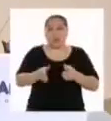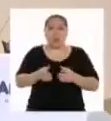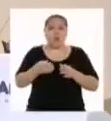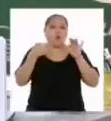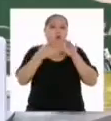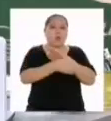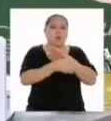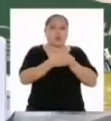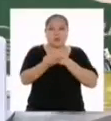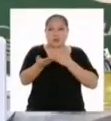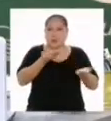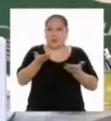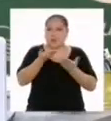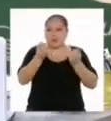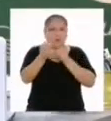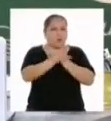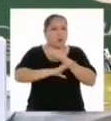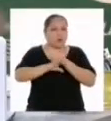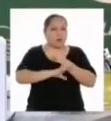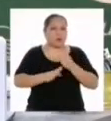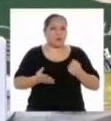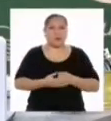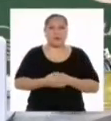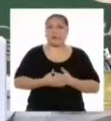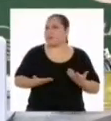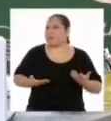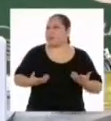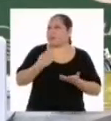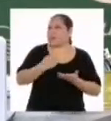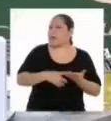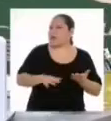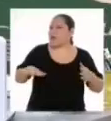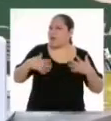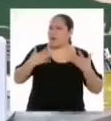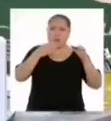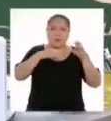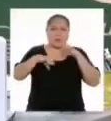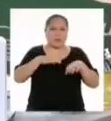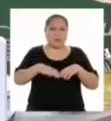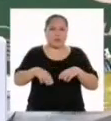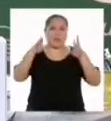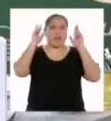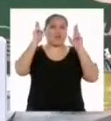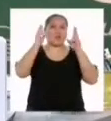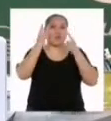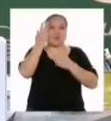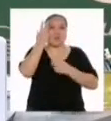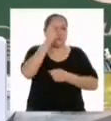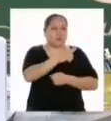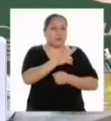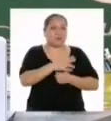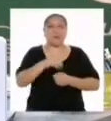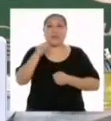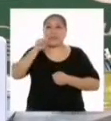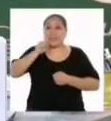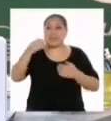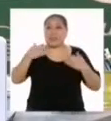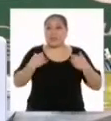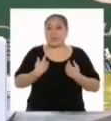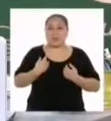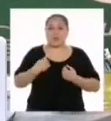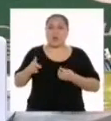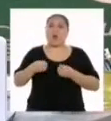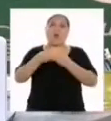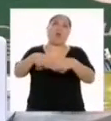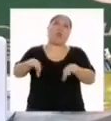básicos. Mientras tanto, ¿qué podemos hacer quienes tenemos la suerte de contar con ellos? No desperdiciar el